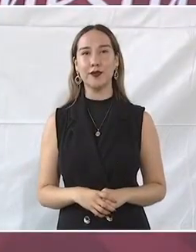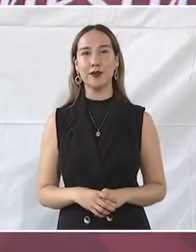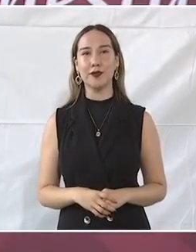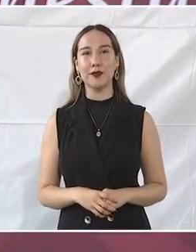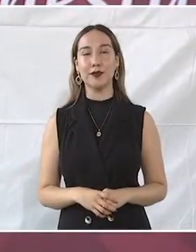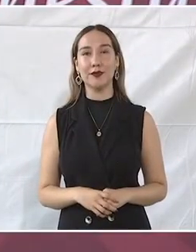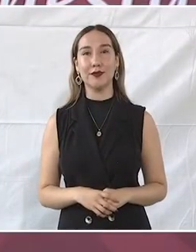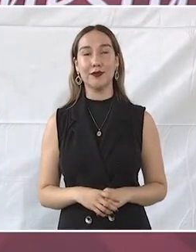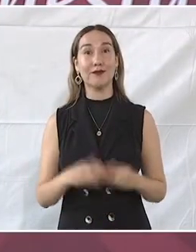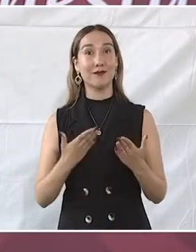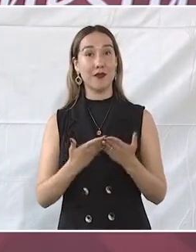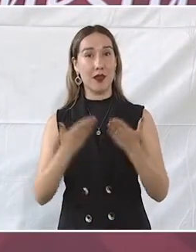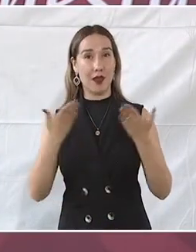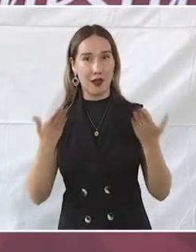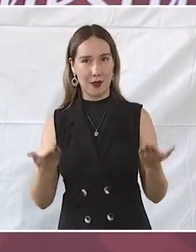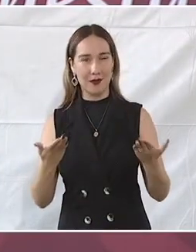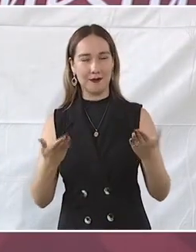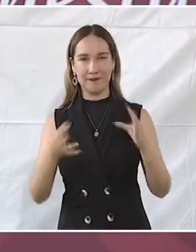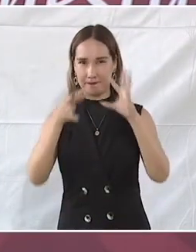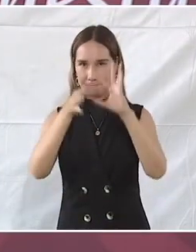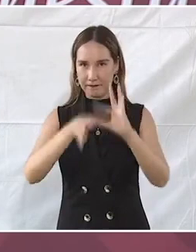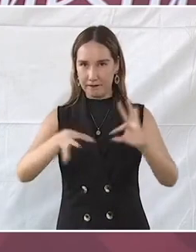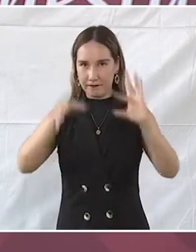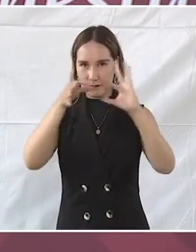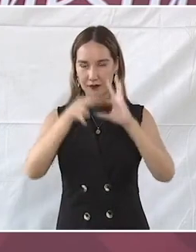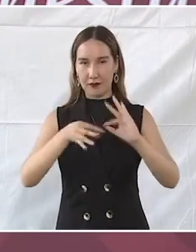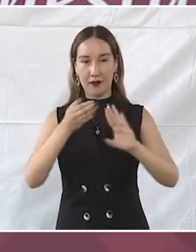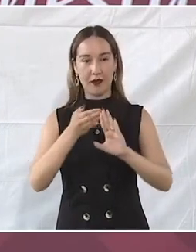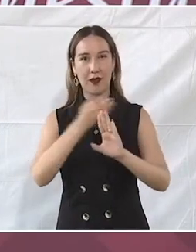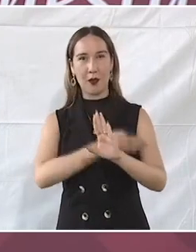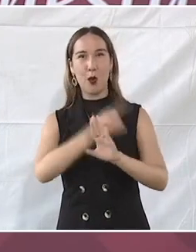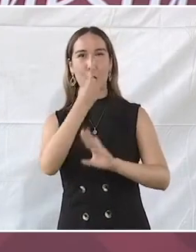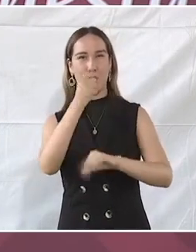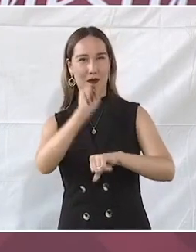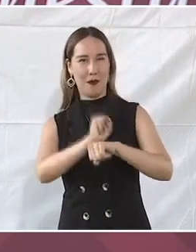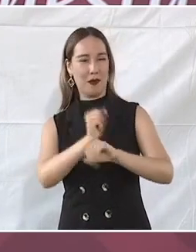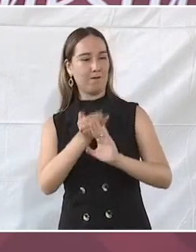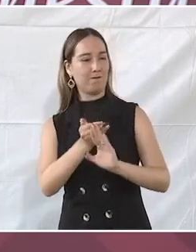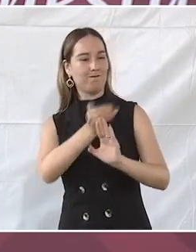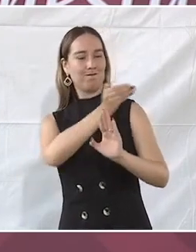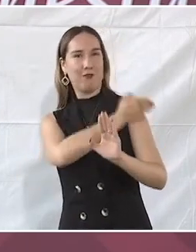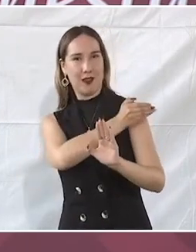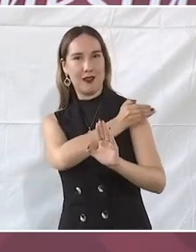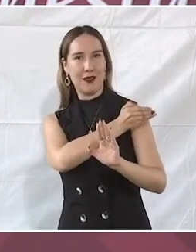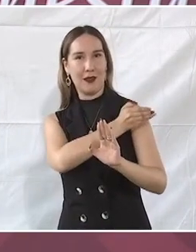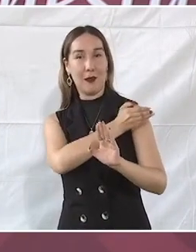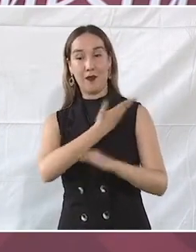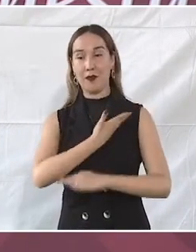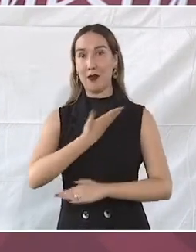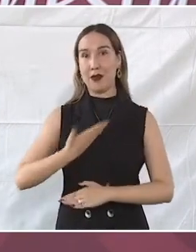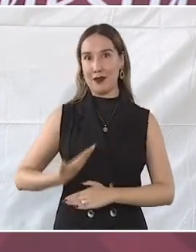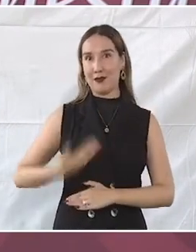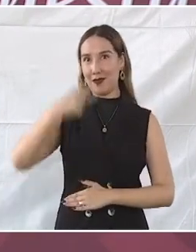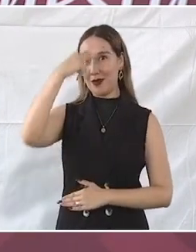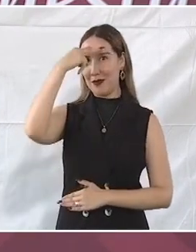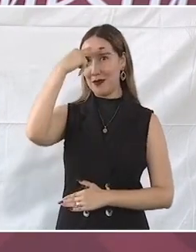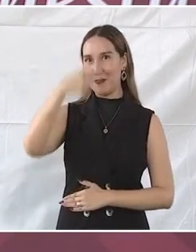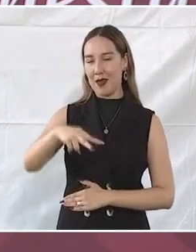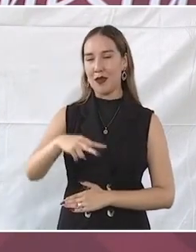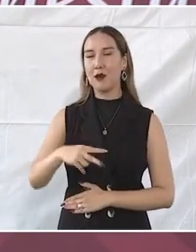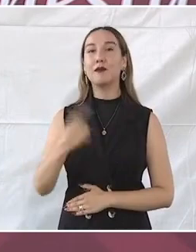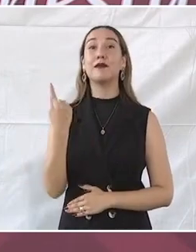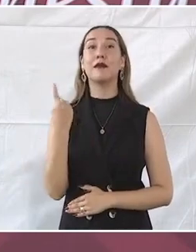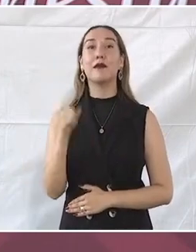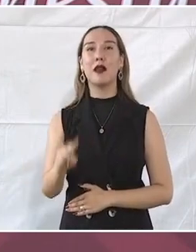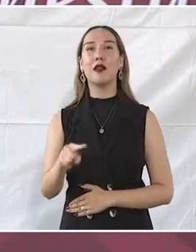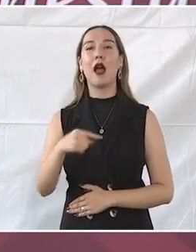Antes de finalizar, comparto con ustedes que la semana pasada, por instrucciones del Presidente López Obrador, acudí a la